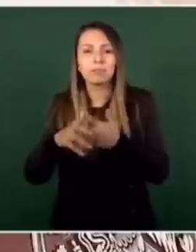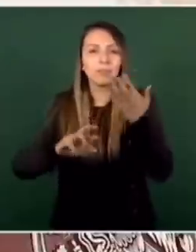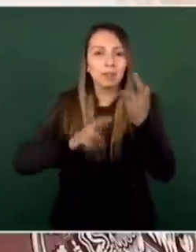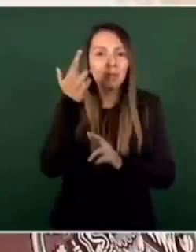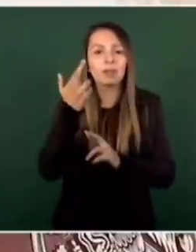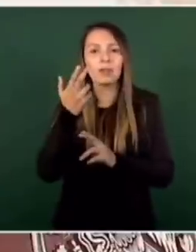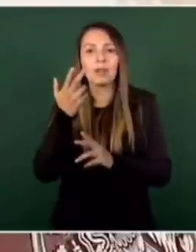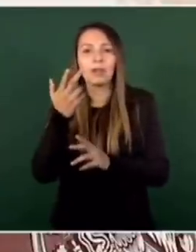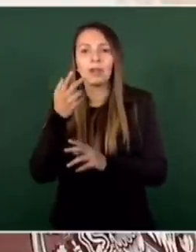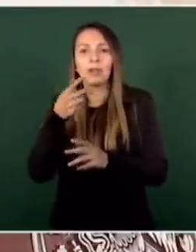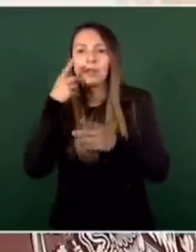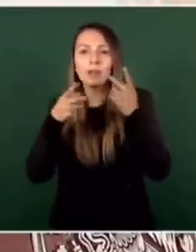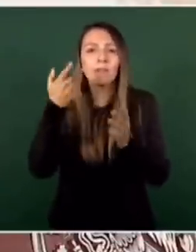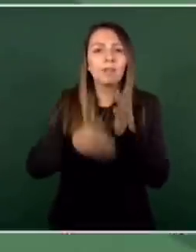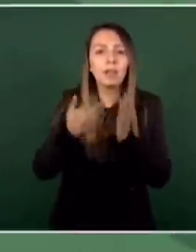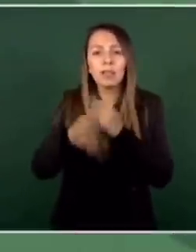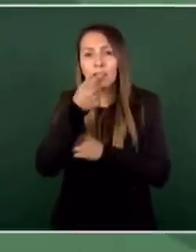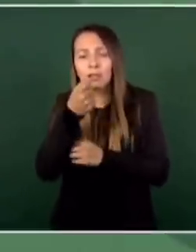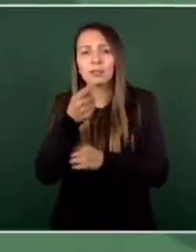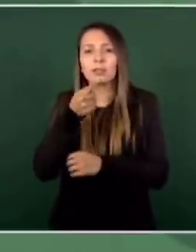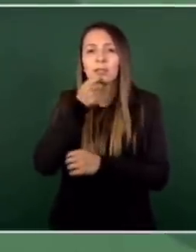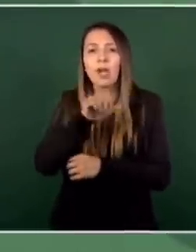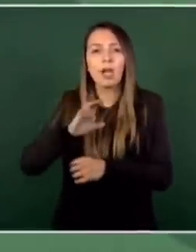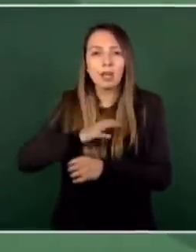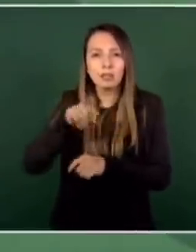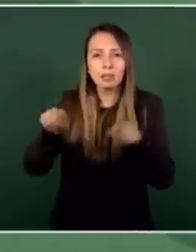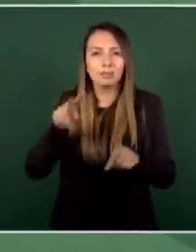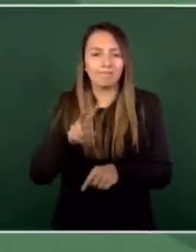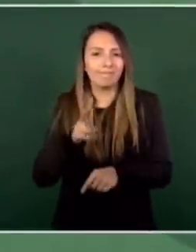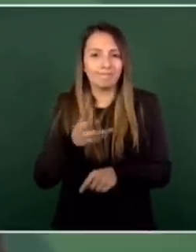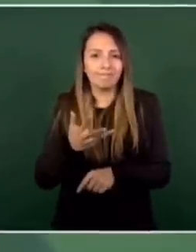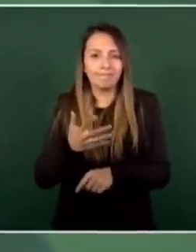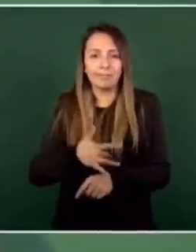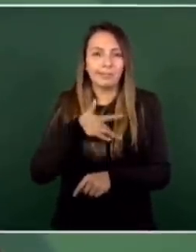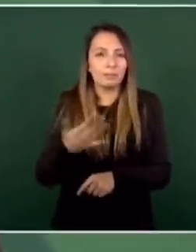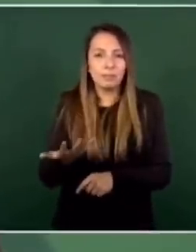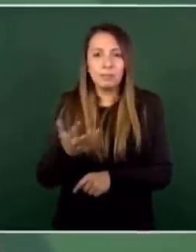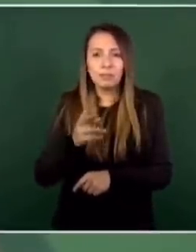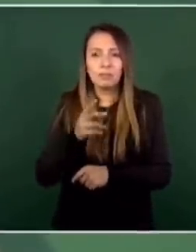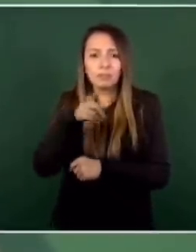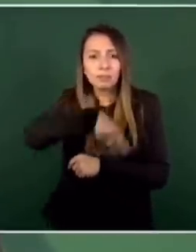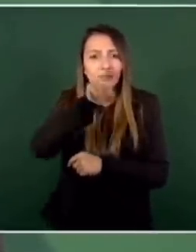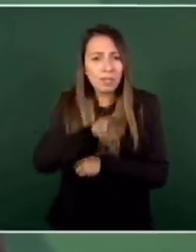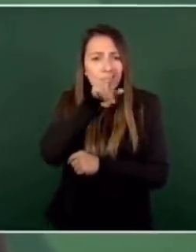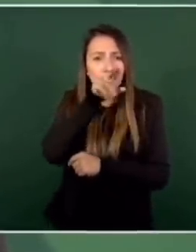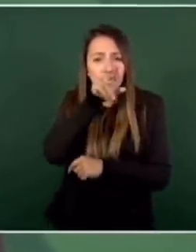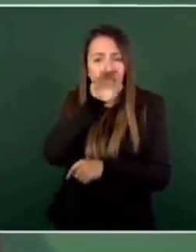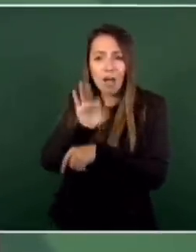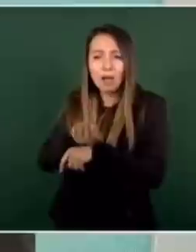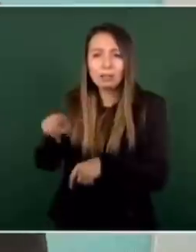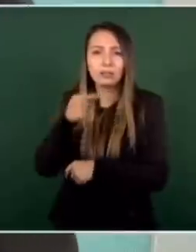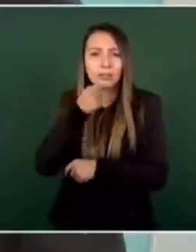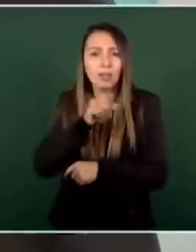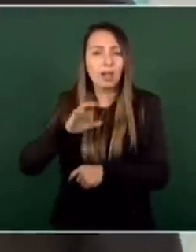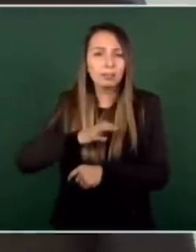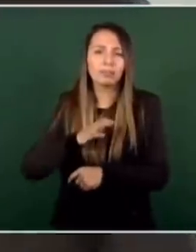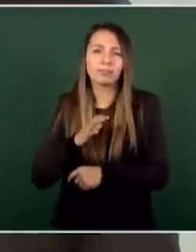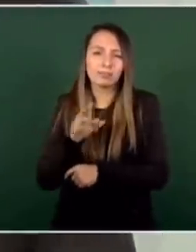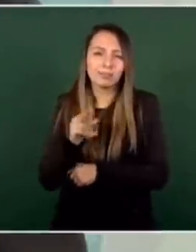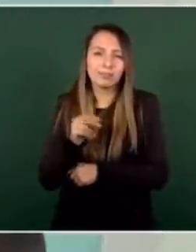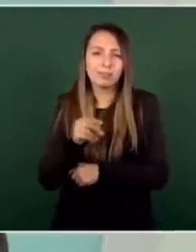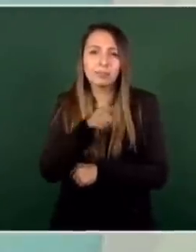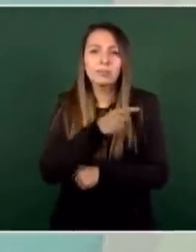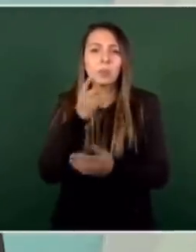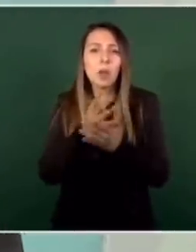desabasto de medicamentos, la de los niños de cáncer, que es muy lamentable. Pero que no es porque les preocupen los niños de cáncer, que les preocupe